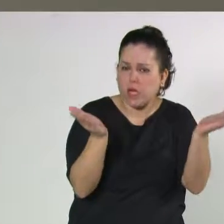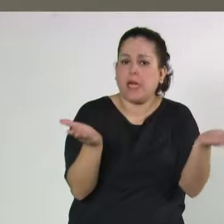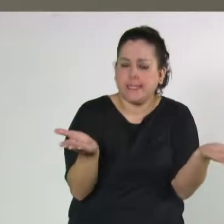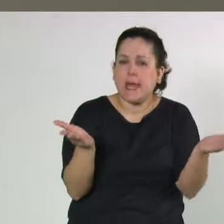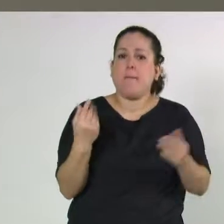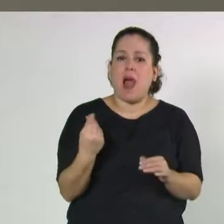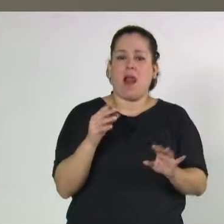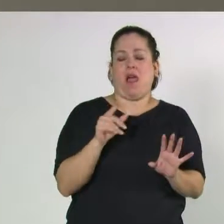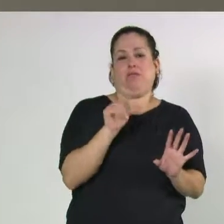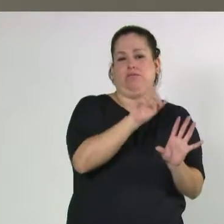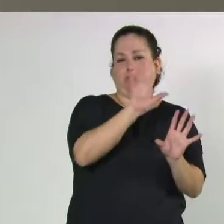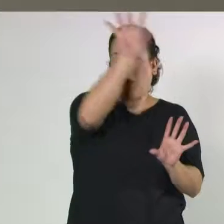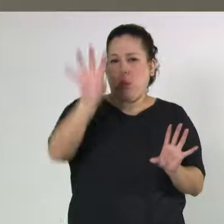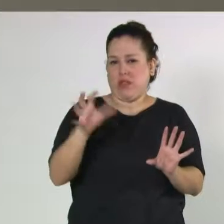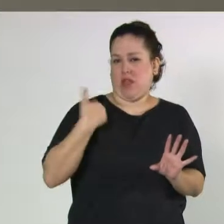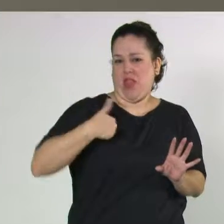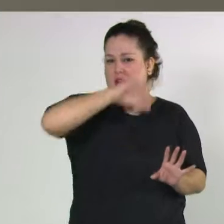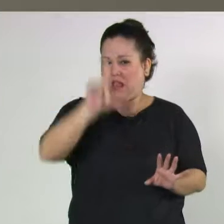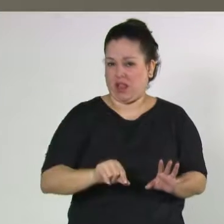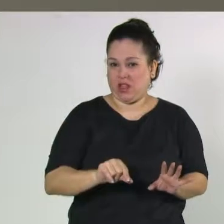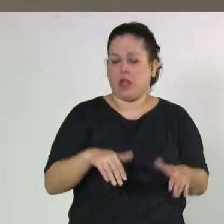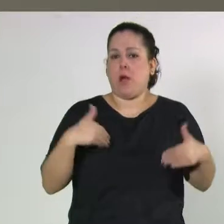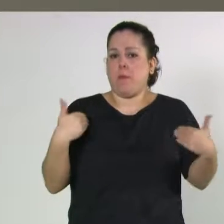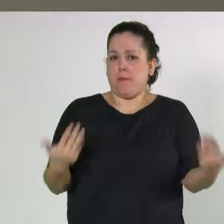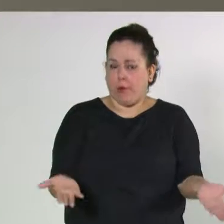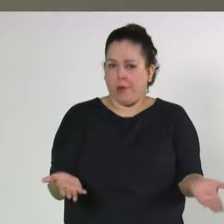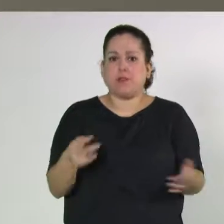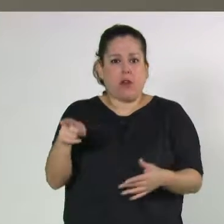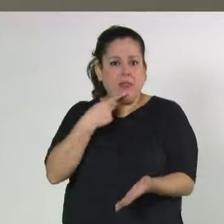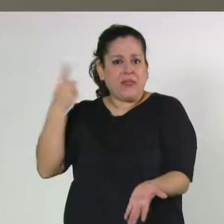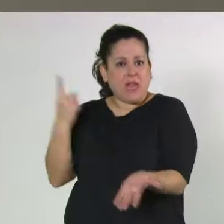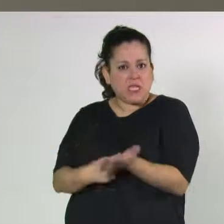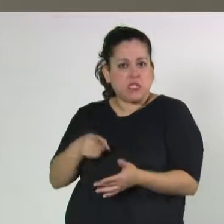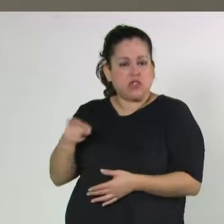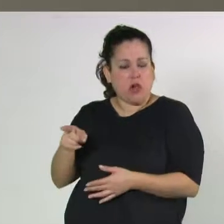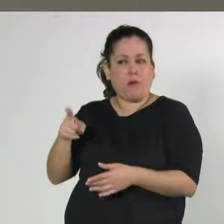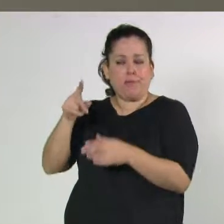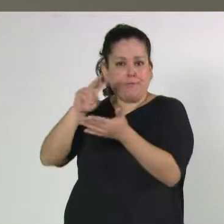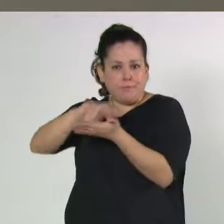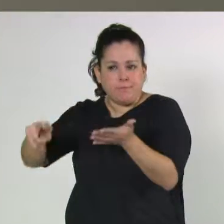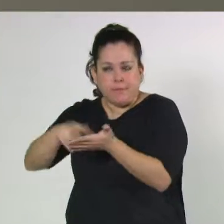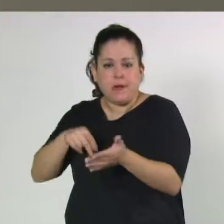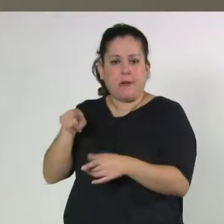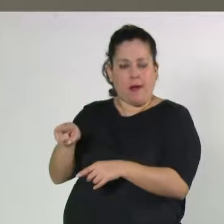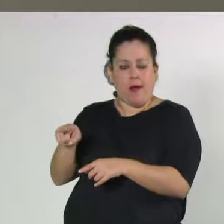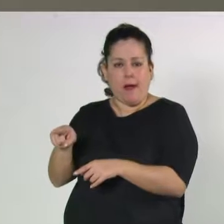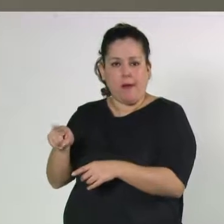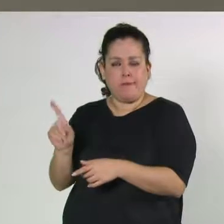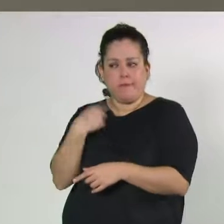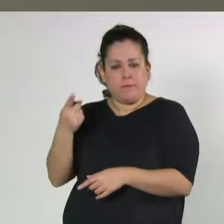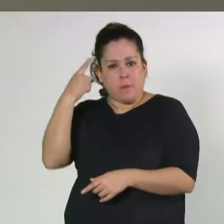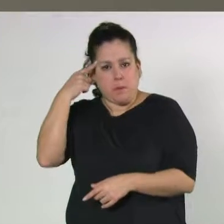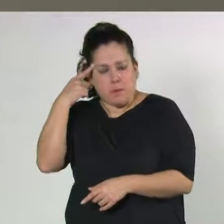En cada una de las ciudades de la Argentina. Por lo tanto, esta decisión, lo primero que escuchamos